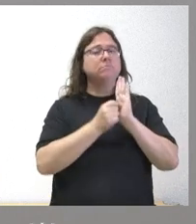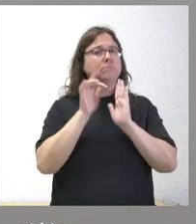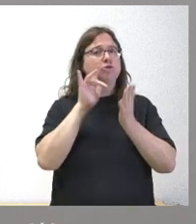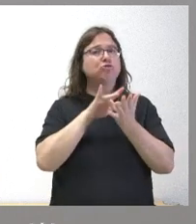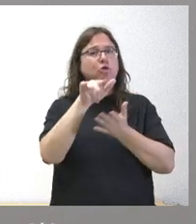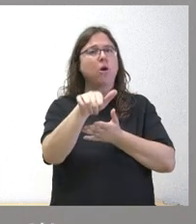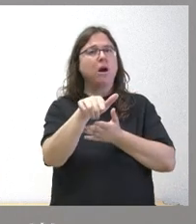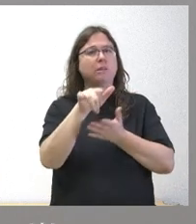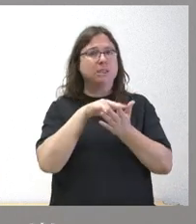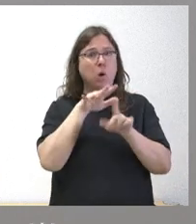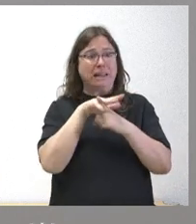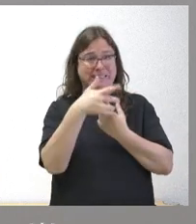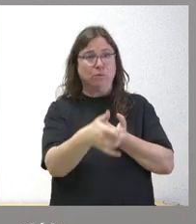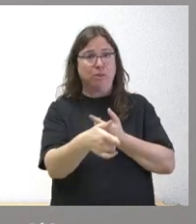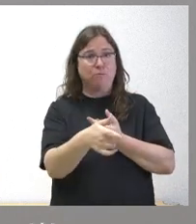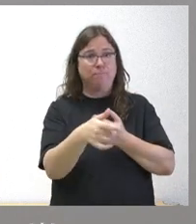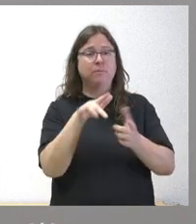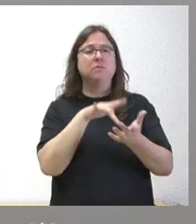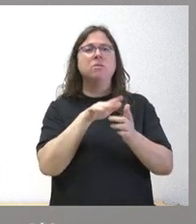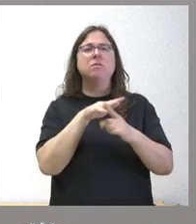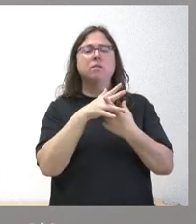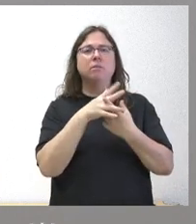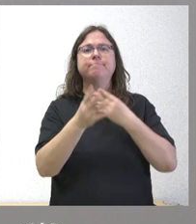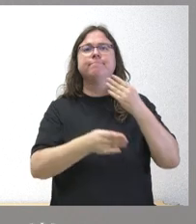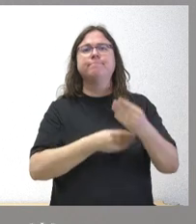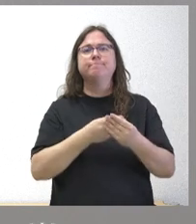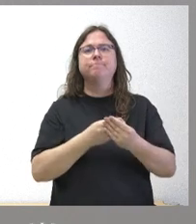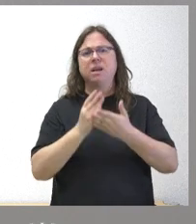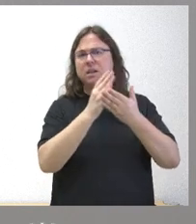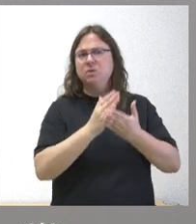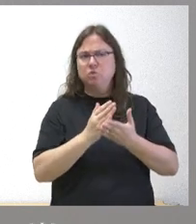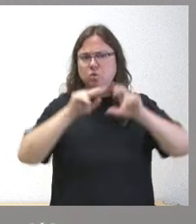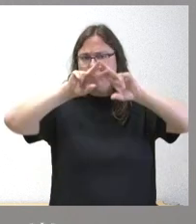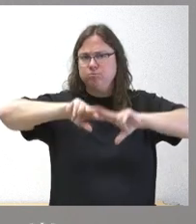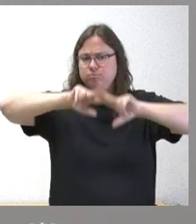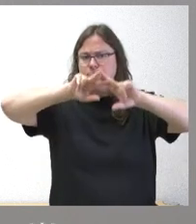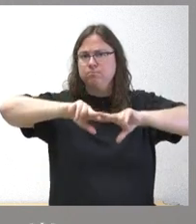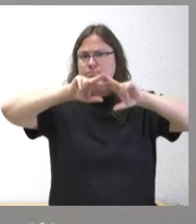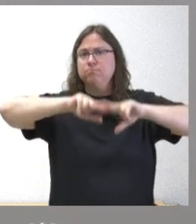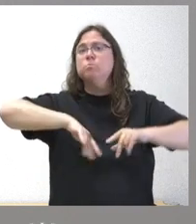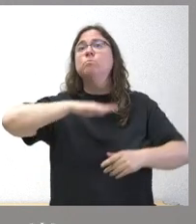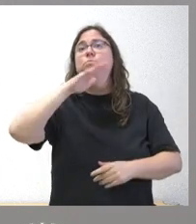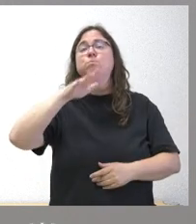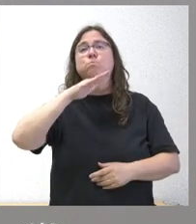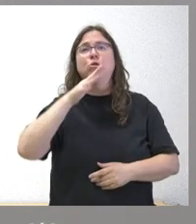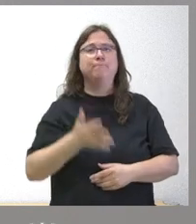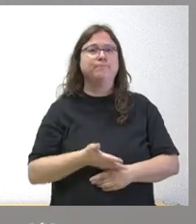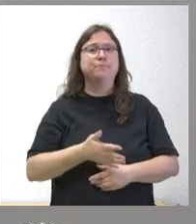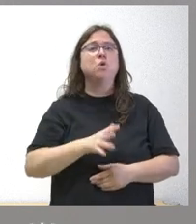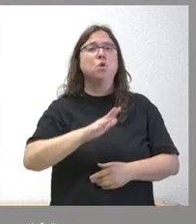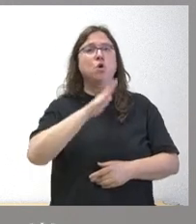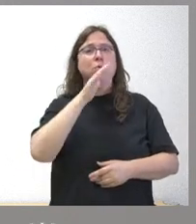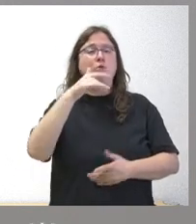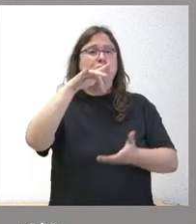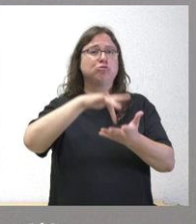situación que usted plantea se realizó un estudio de análisis el motivo fundamental por el que se